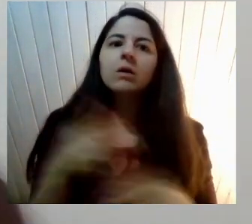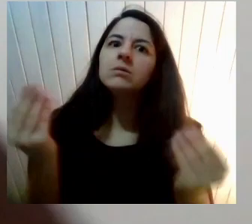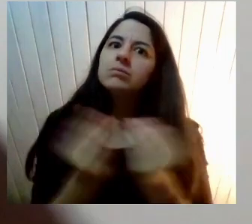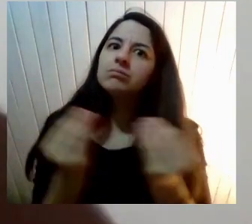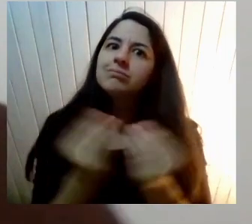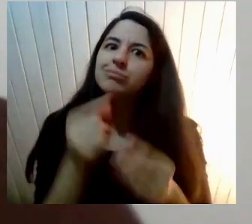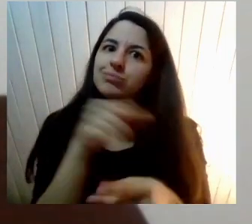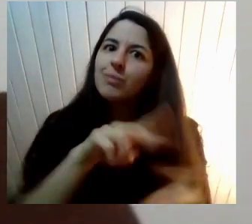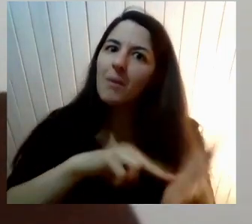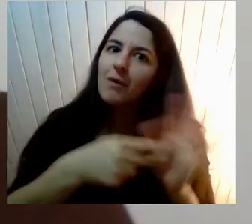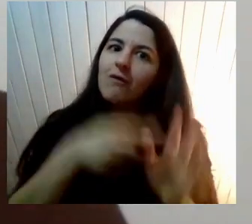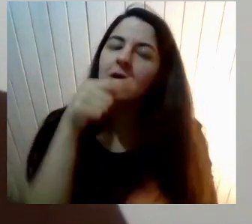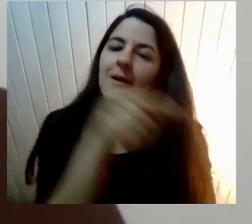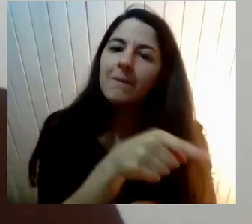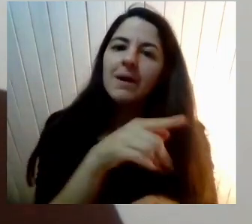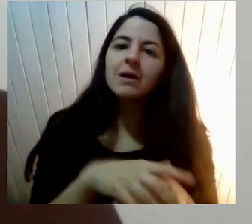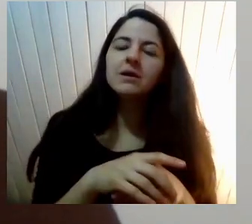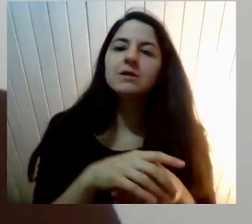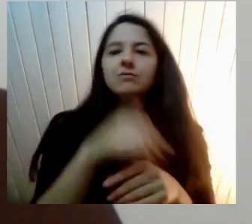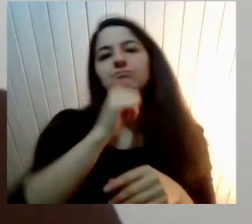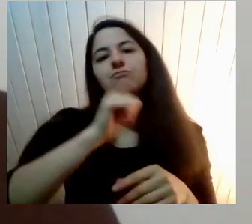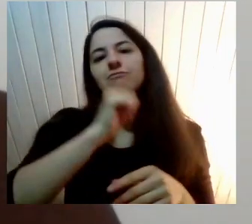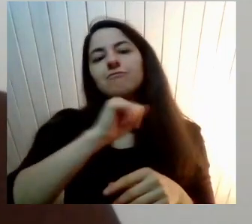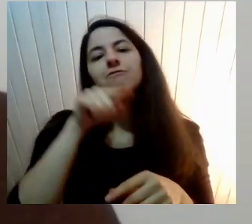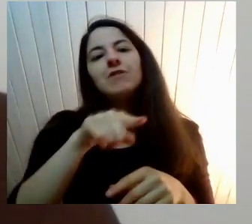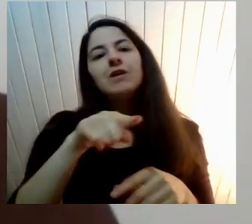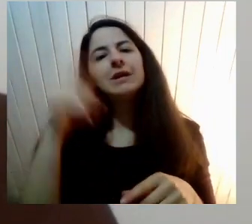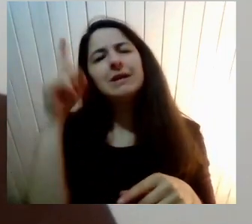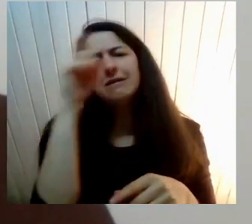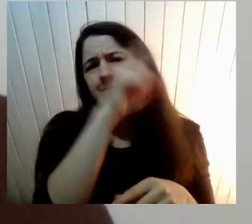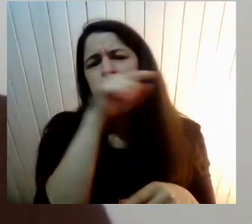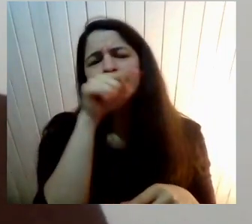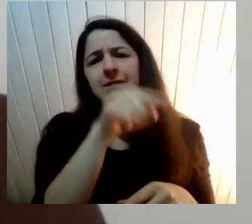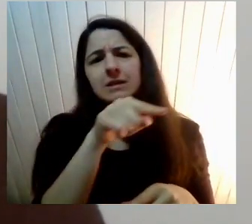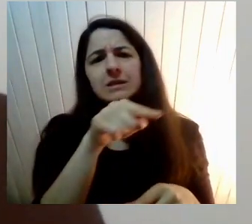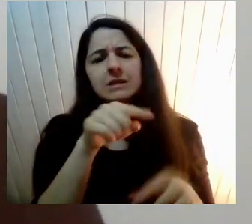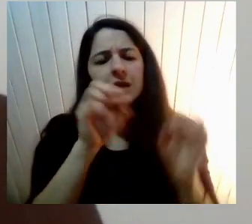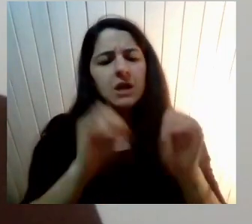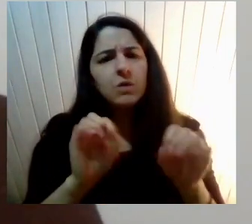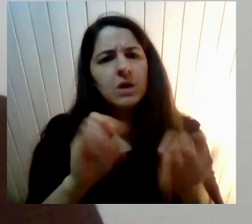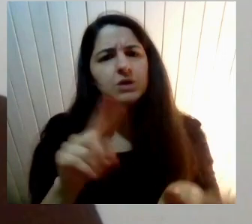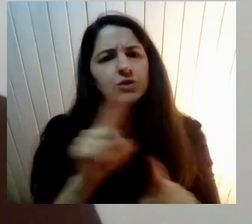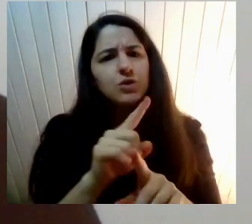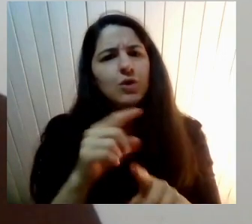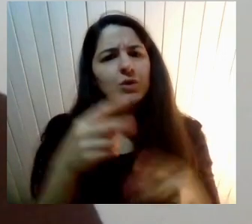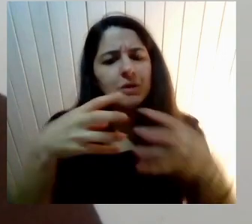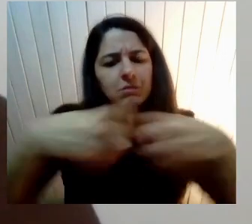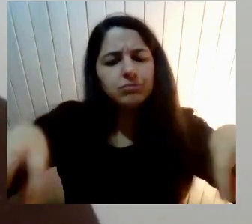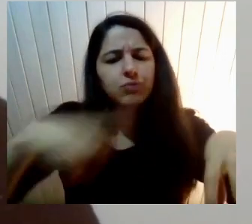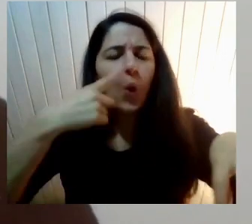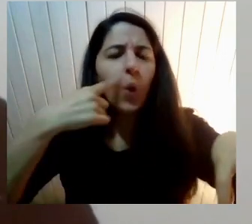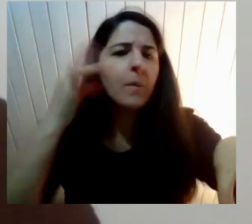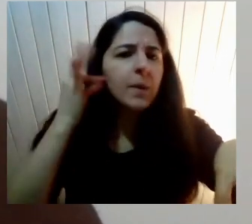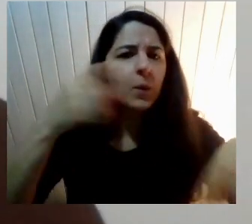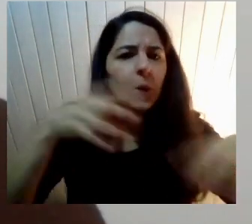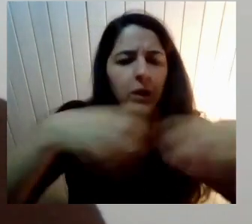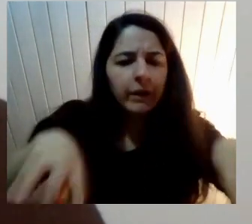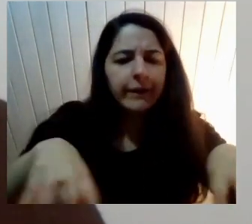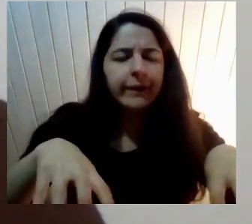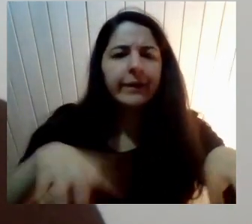poder establecer Una educación No exista Y es difícil Yo diría Que hay una cuestión Que es fundamental Que a veces Uno la pasa Un poco